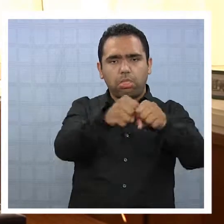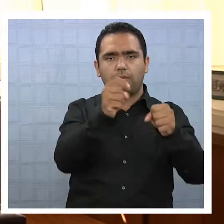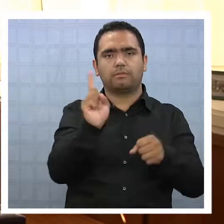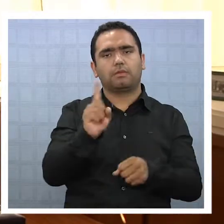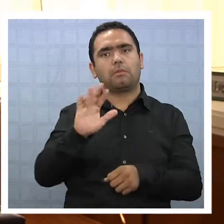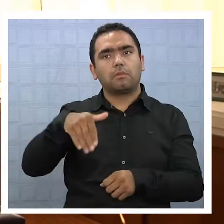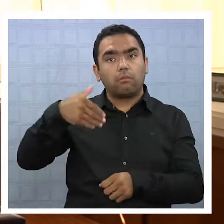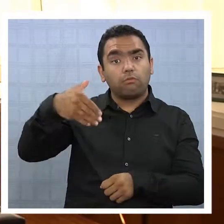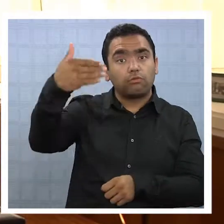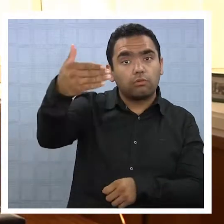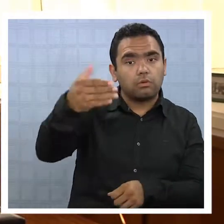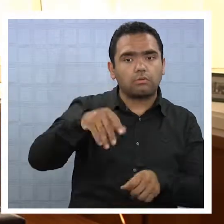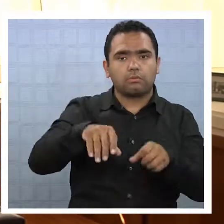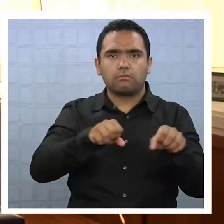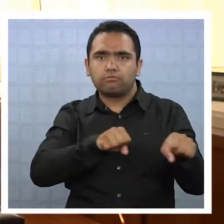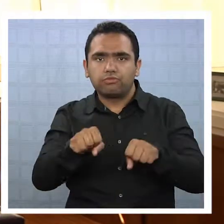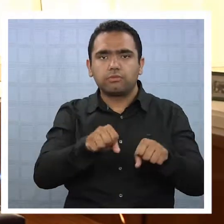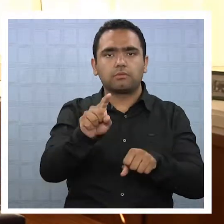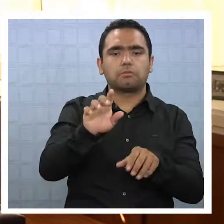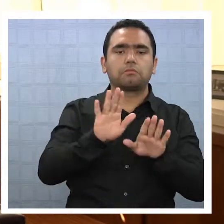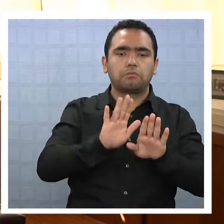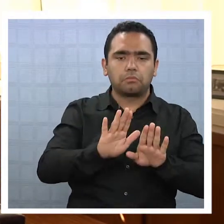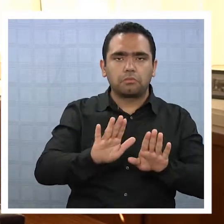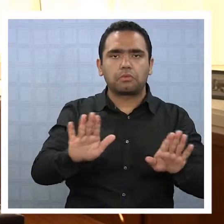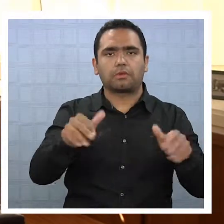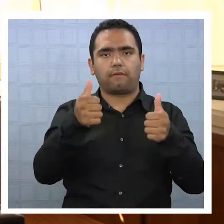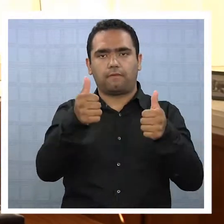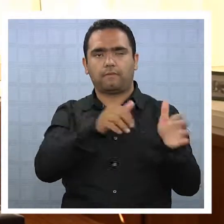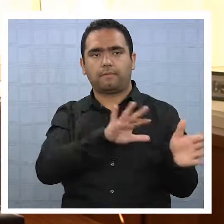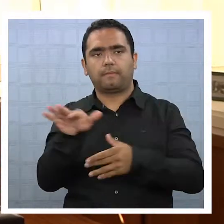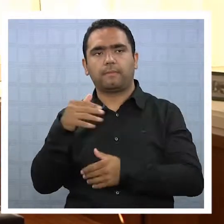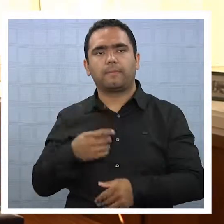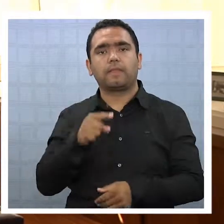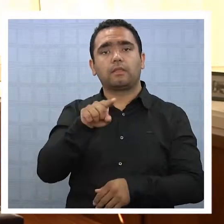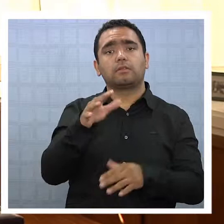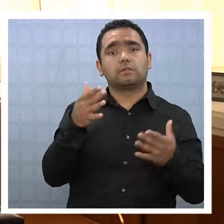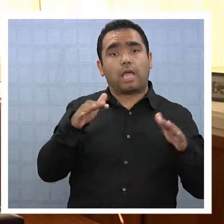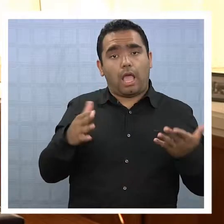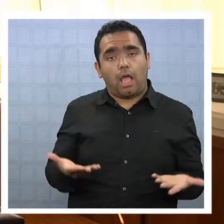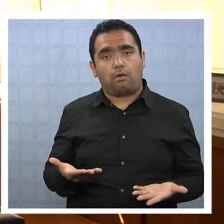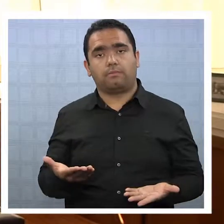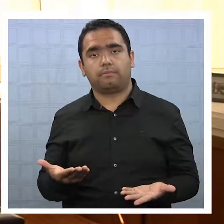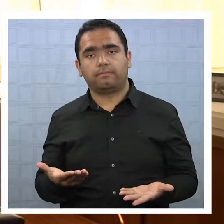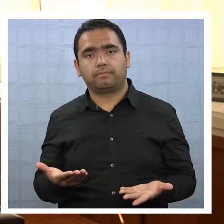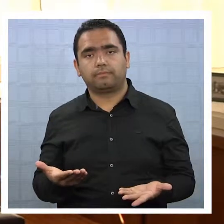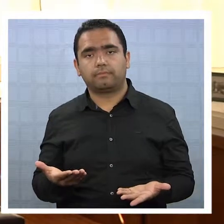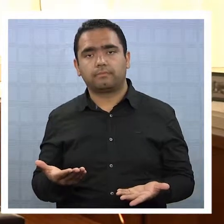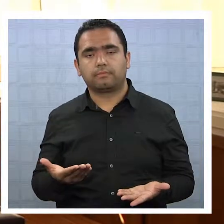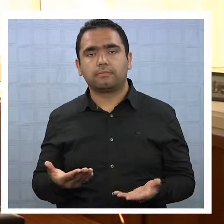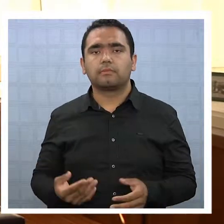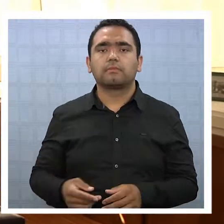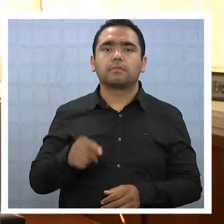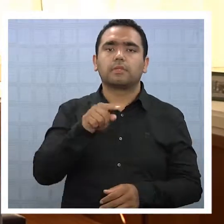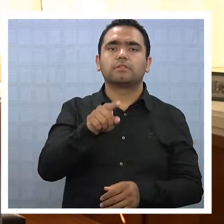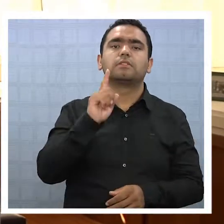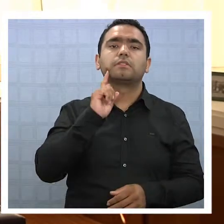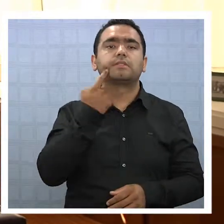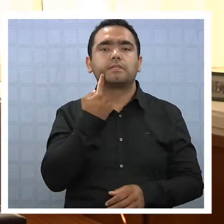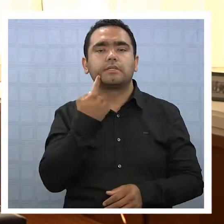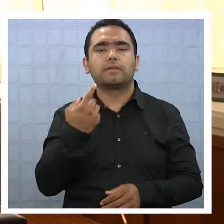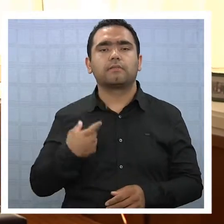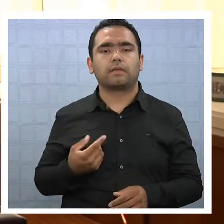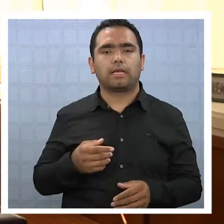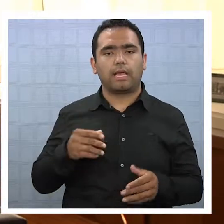se puede hacer la ruta que está construida para este momento, entonces eso implica un cambio de diseño de la ruta